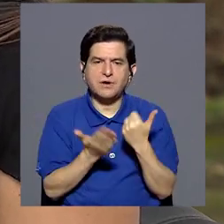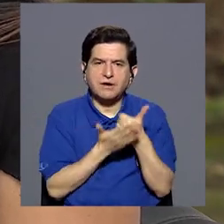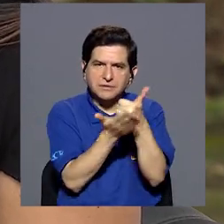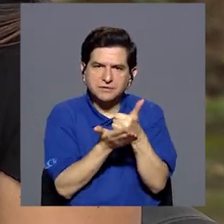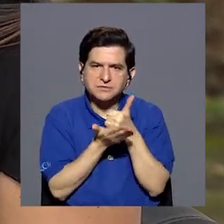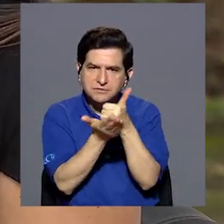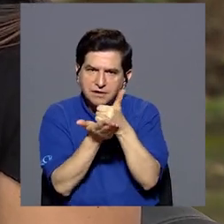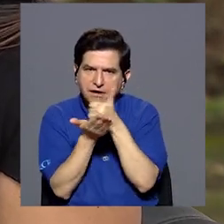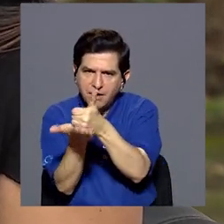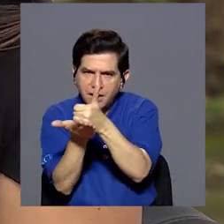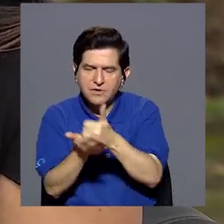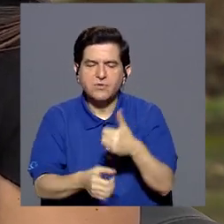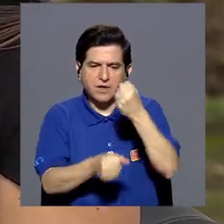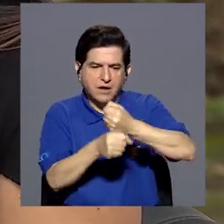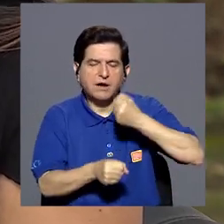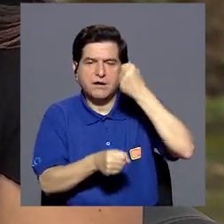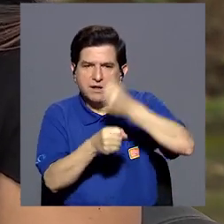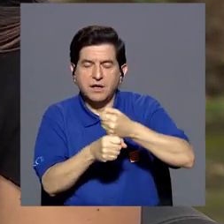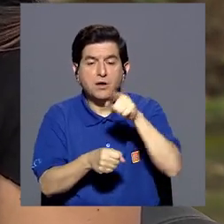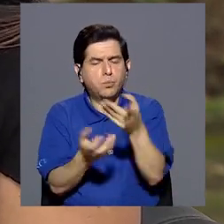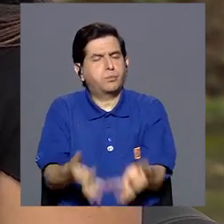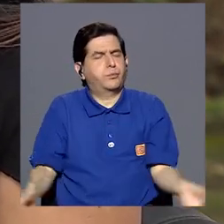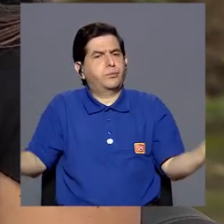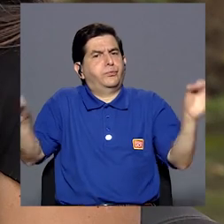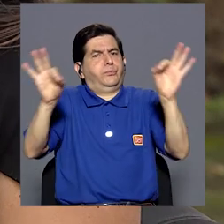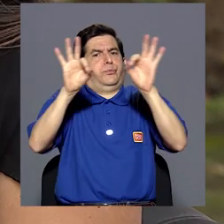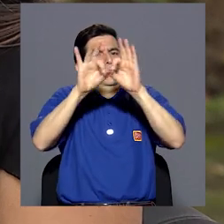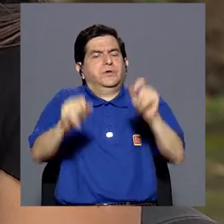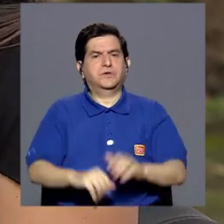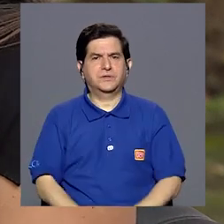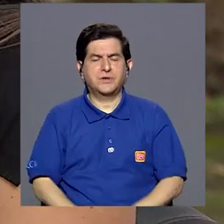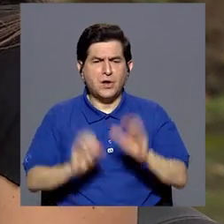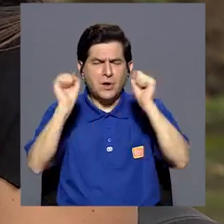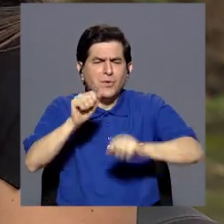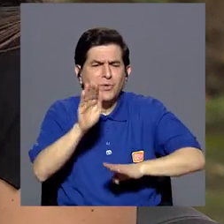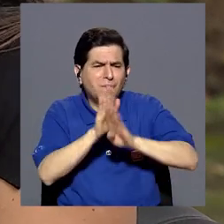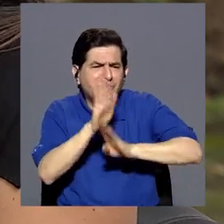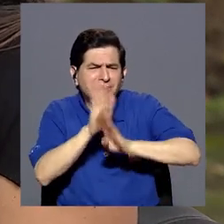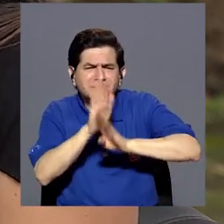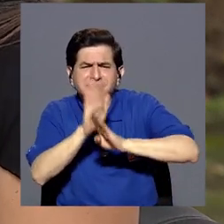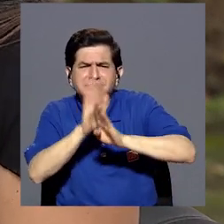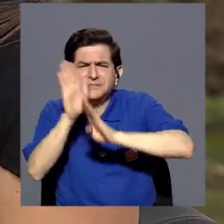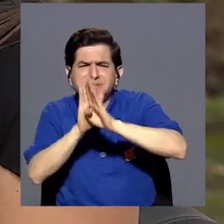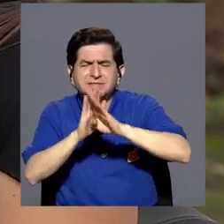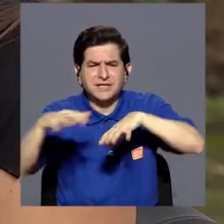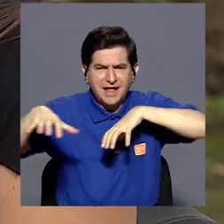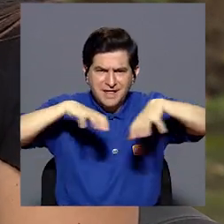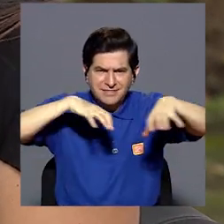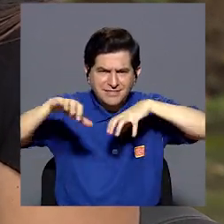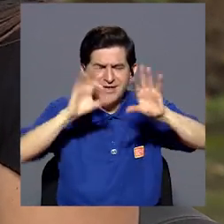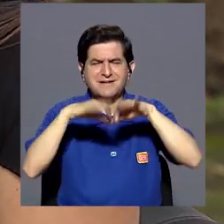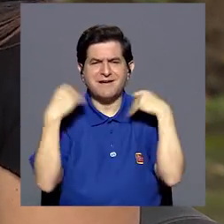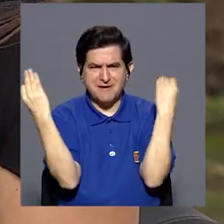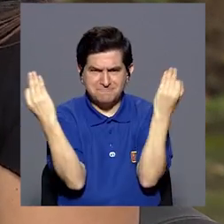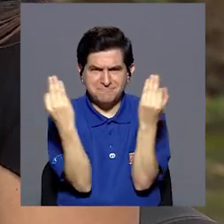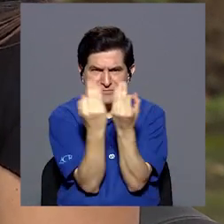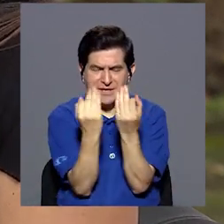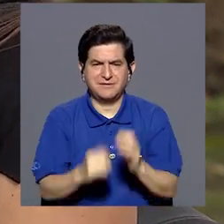familia para ayudarle en esa labor. Eso es muy importante, poder desarrollar dinámicas